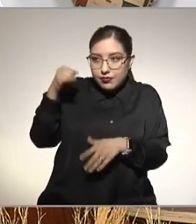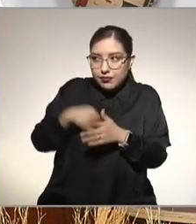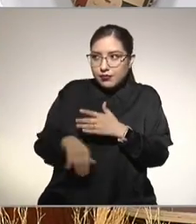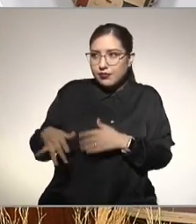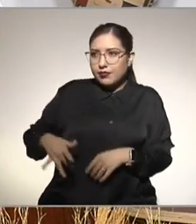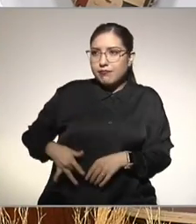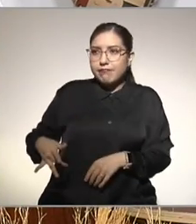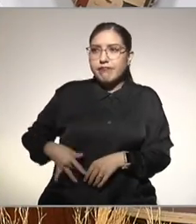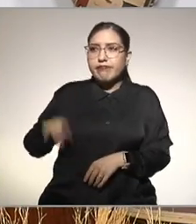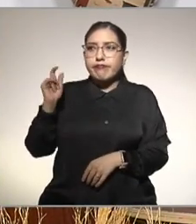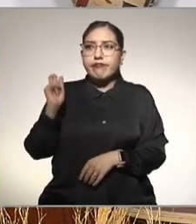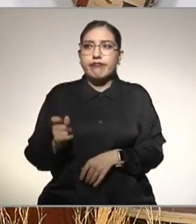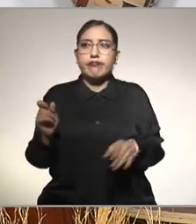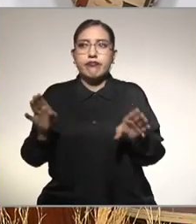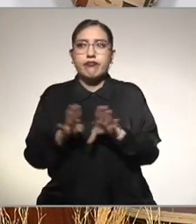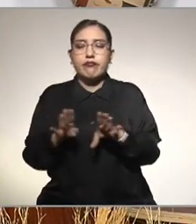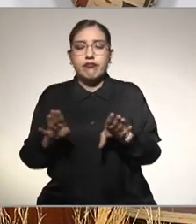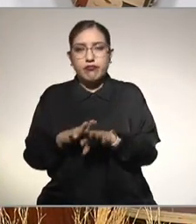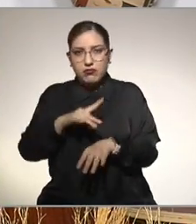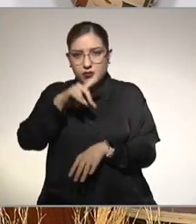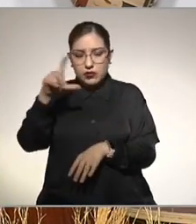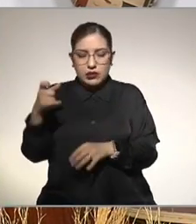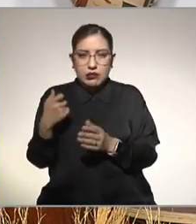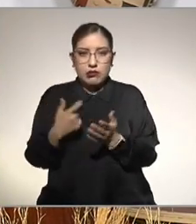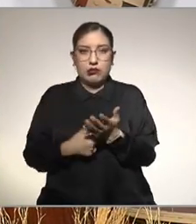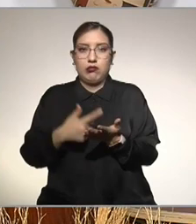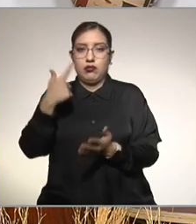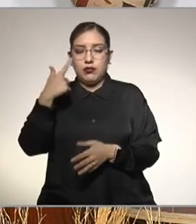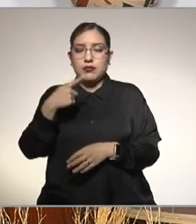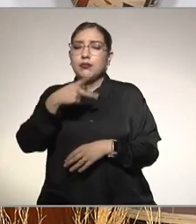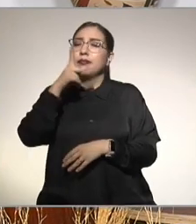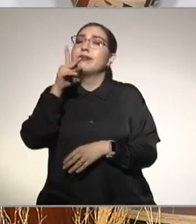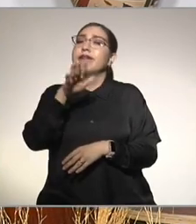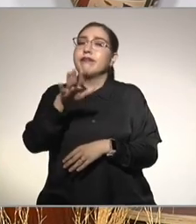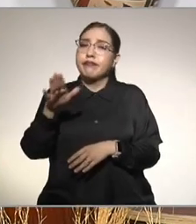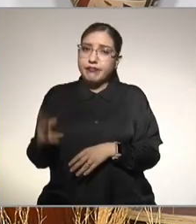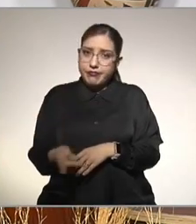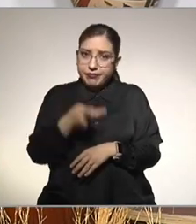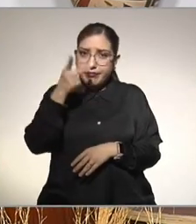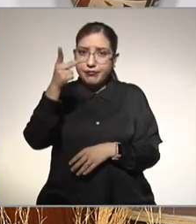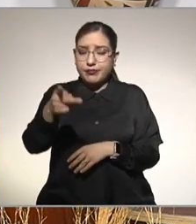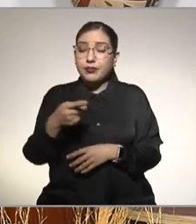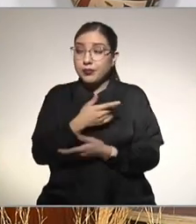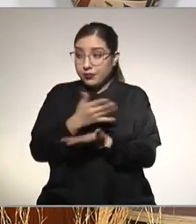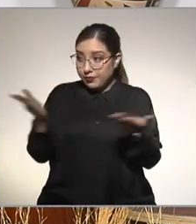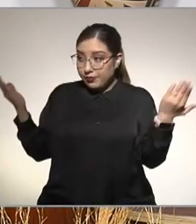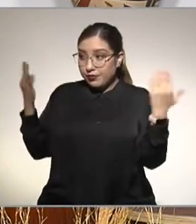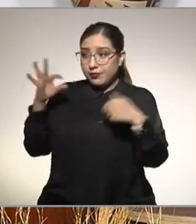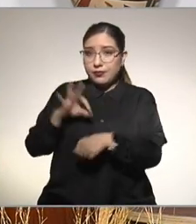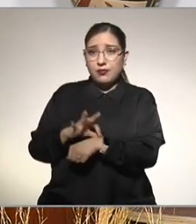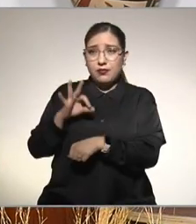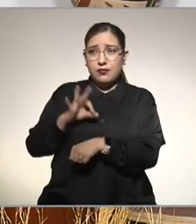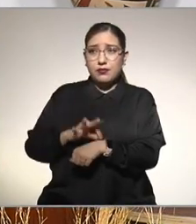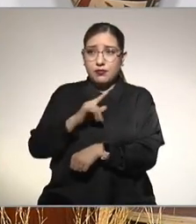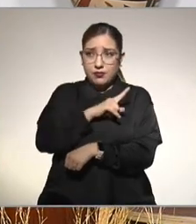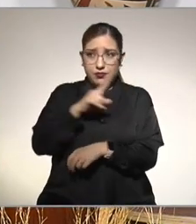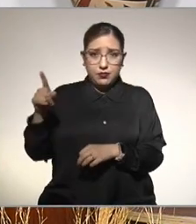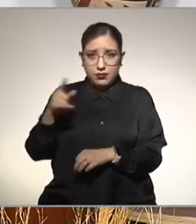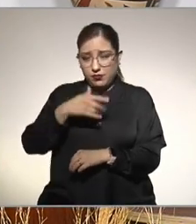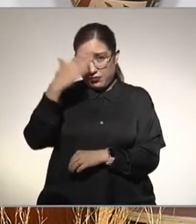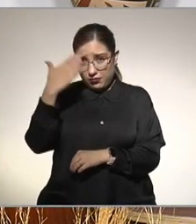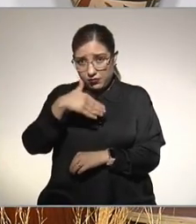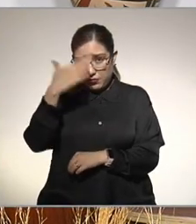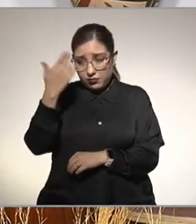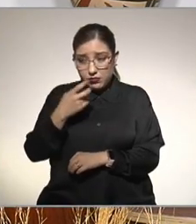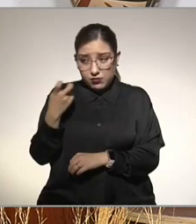cómo estas se van alterando. Mi siguiente pregunta, doctores, es qué tanto los médicos de primer contacto tienen conocimiento de